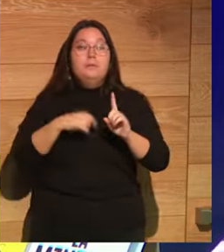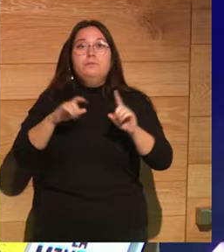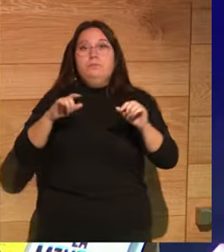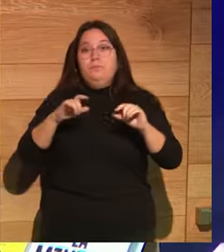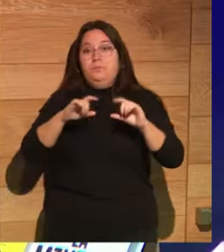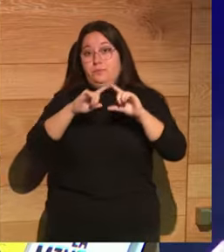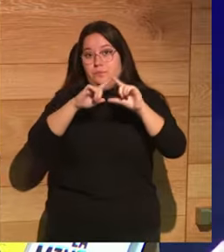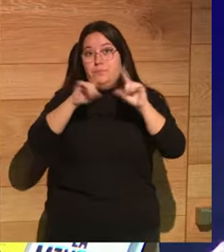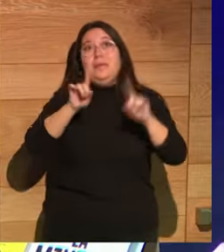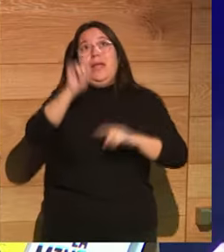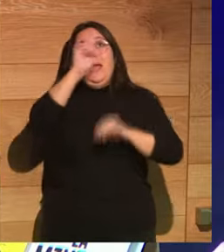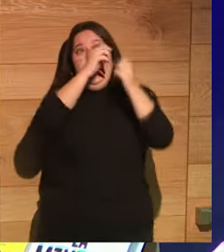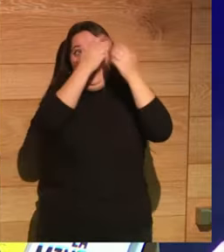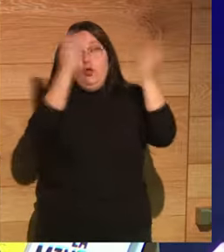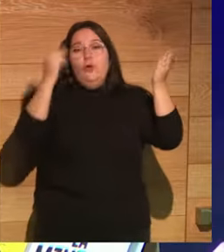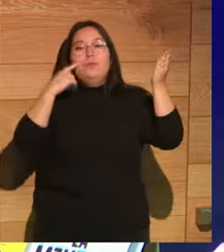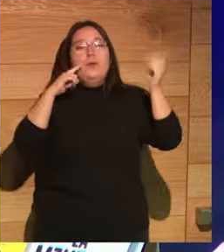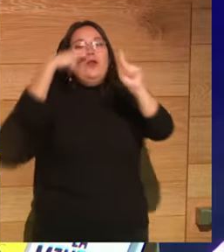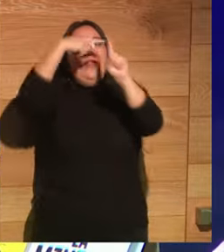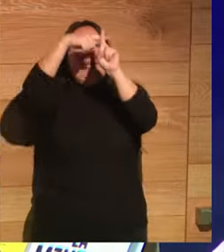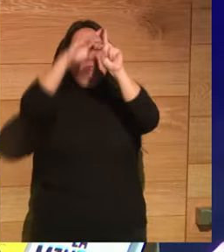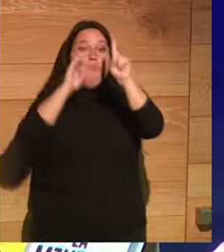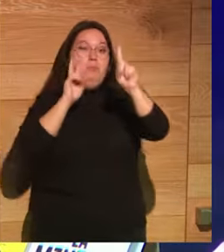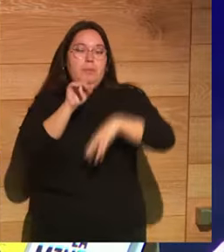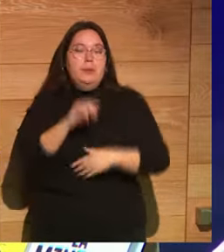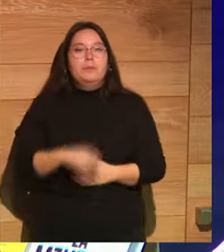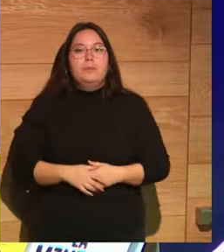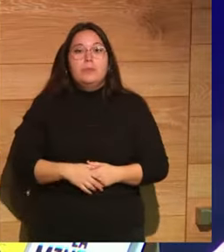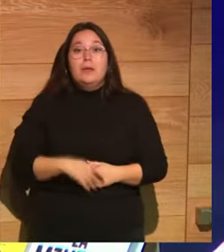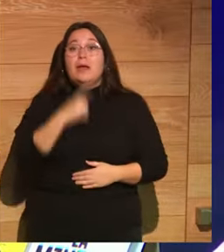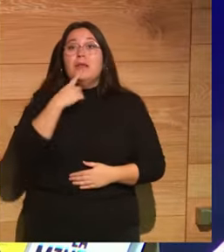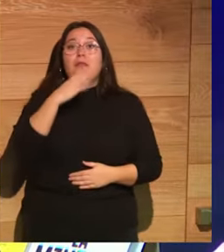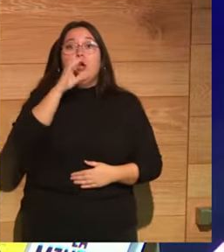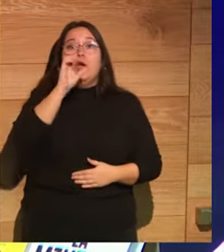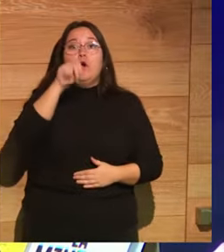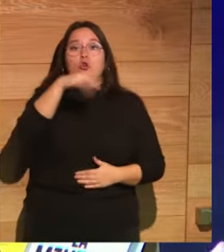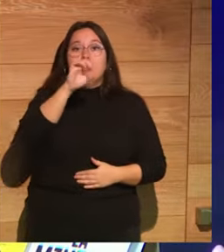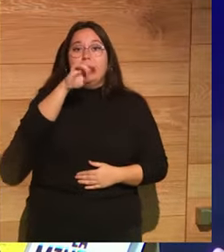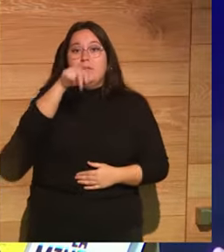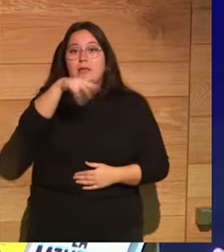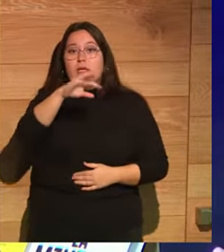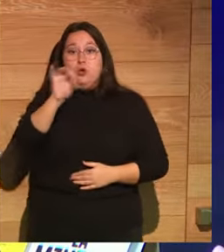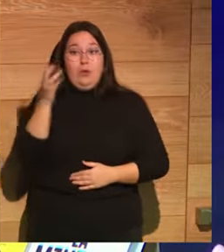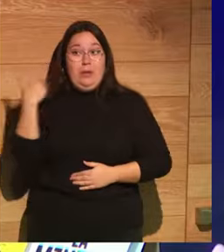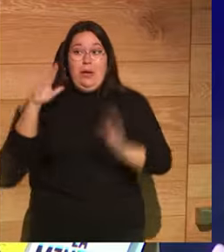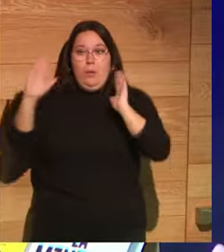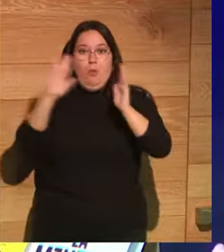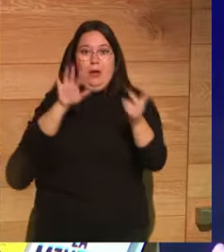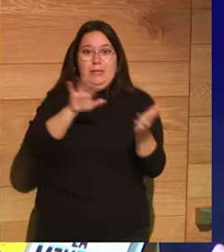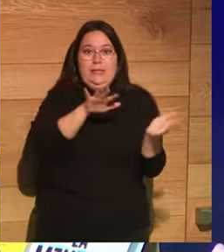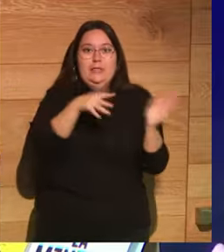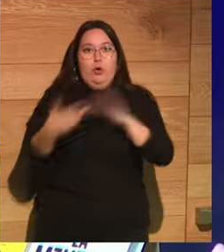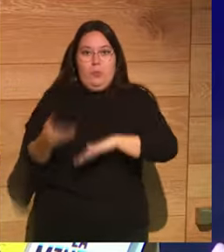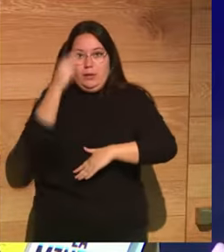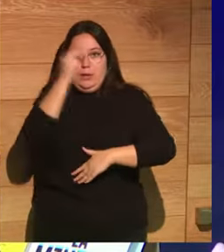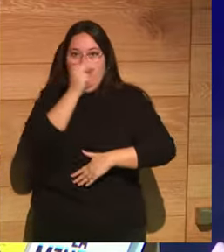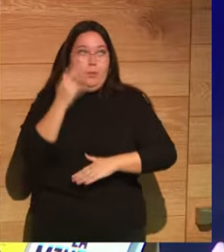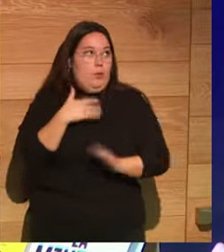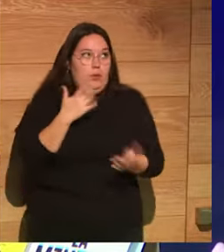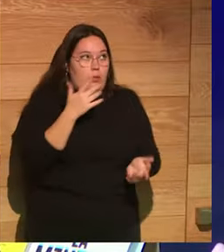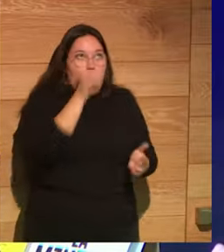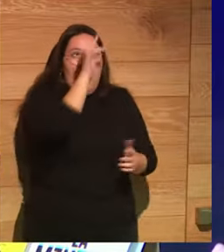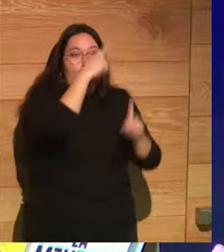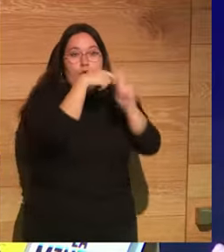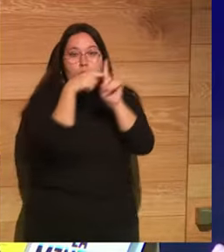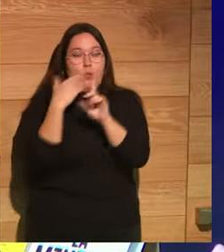la batalla de Puente Milvio el momento en el que según la traición cristiana Constantino se convierte y que realmente no existió ni hubo cruces